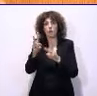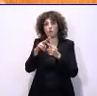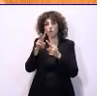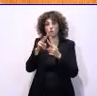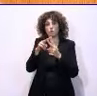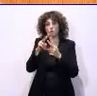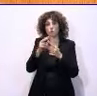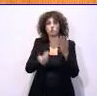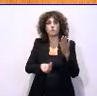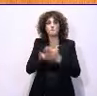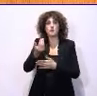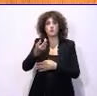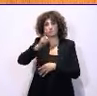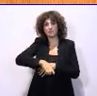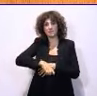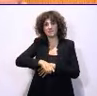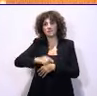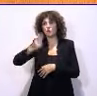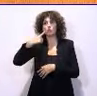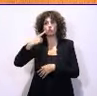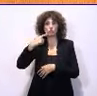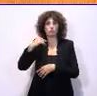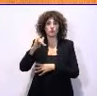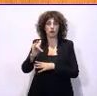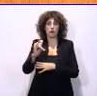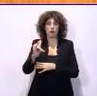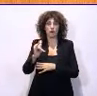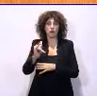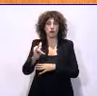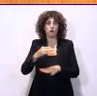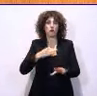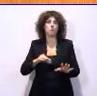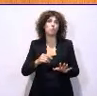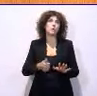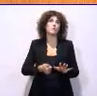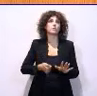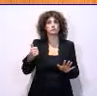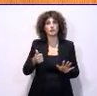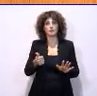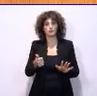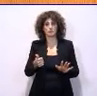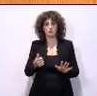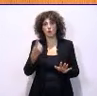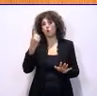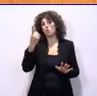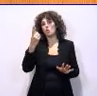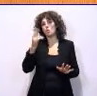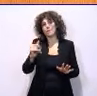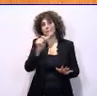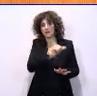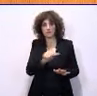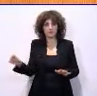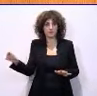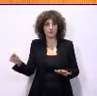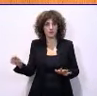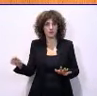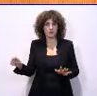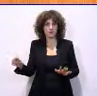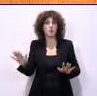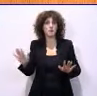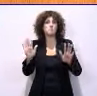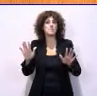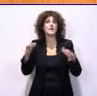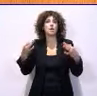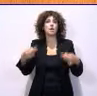dos plenos mensuales a los que estamos acostumbrados, incluso podríamos ir más allá e ir a un pleno semanal, pero al menos lo que es